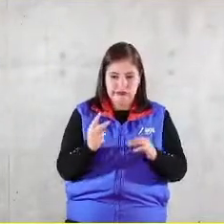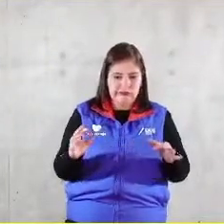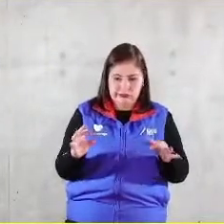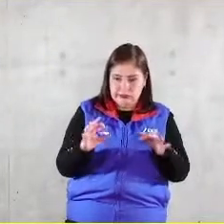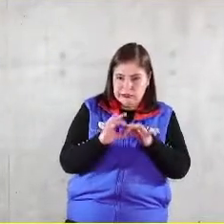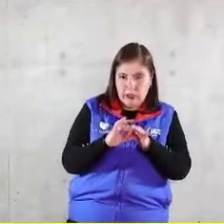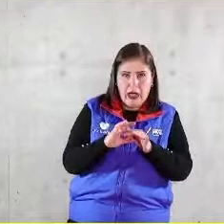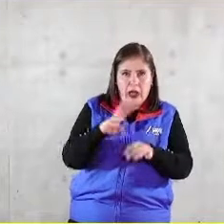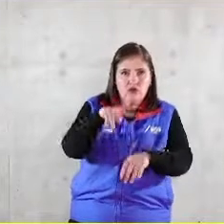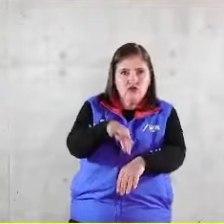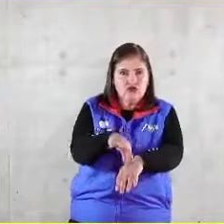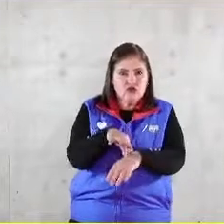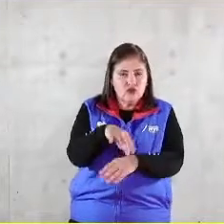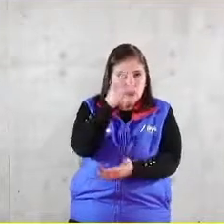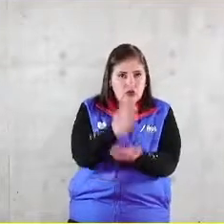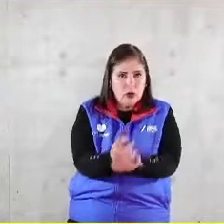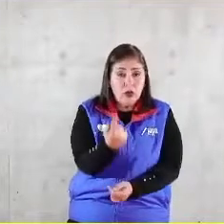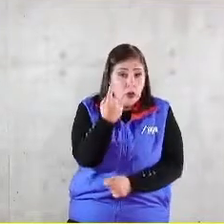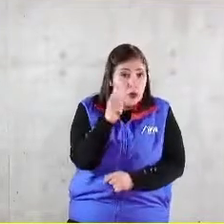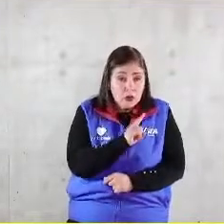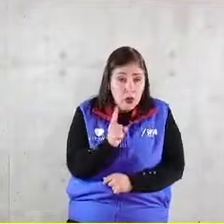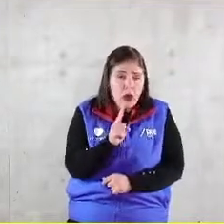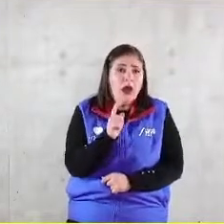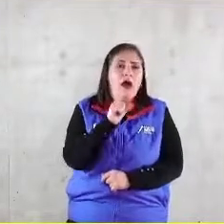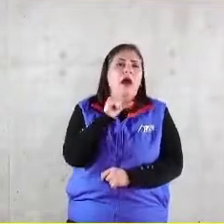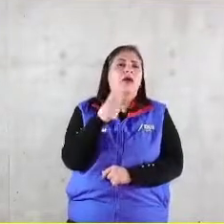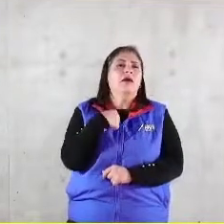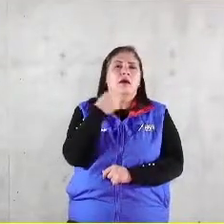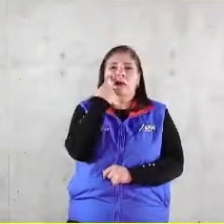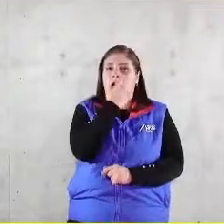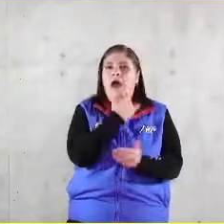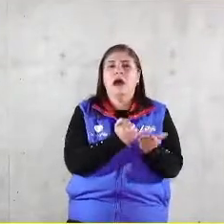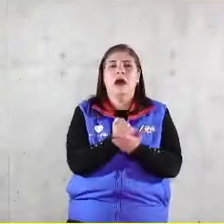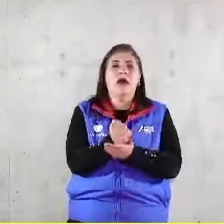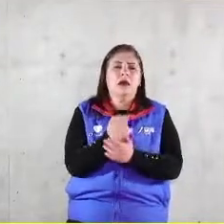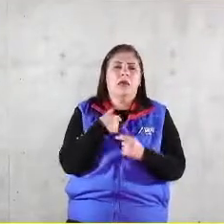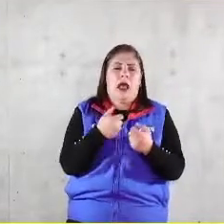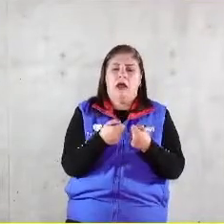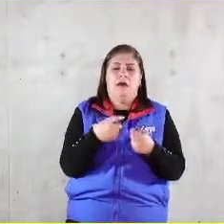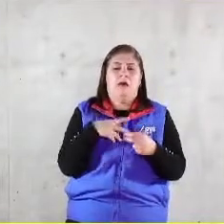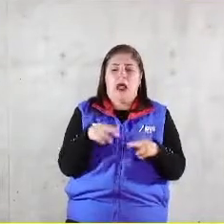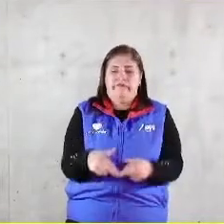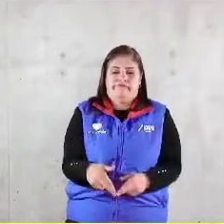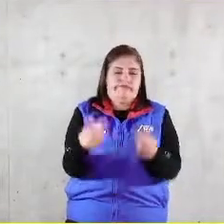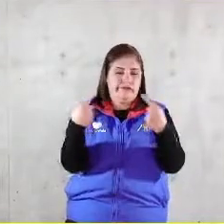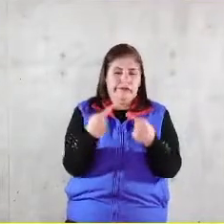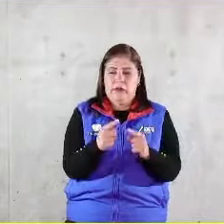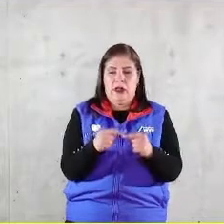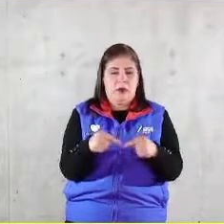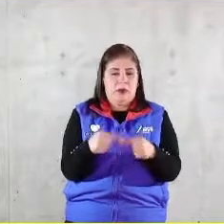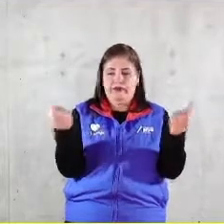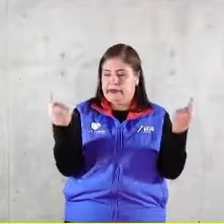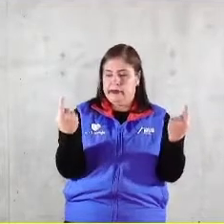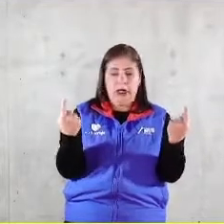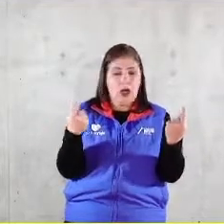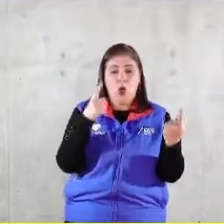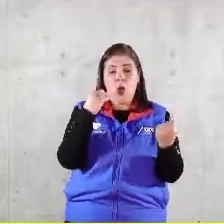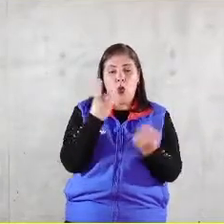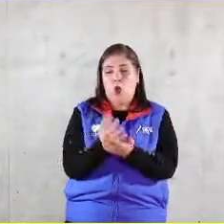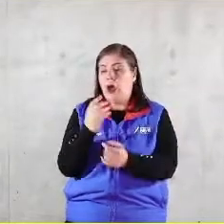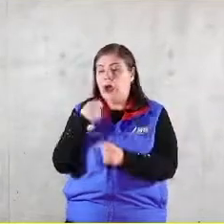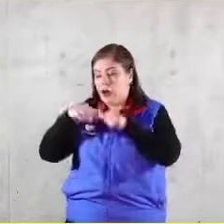estamos haciendo es decidir ideológicamente romper la tensión para gestionar solo una de las realidades